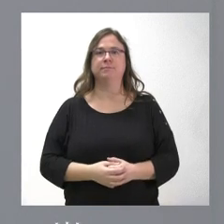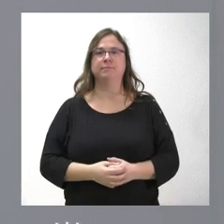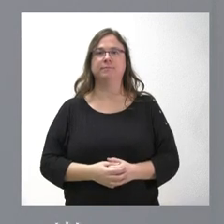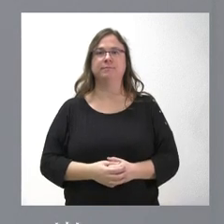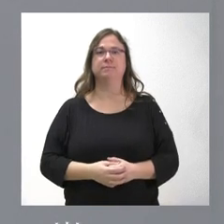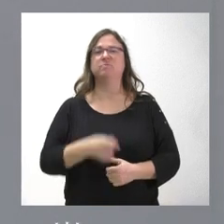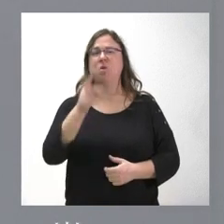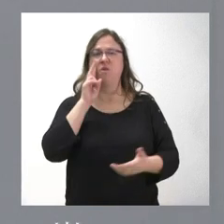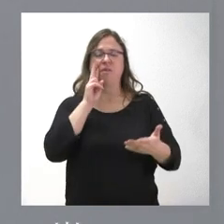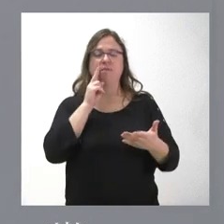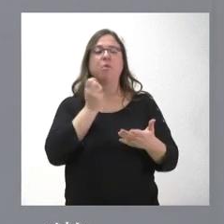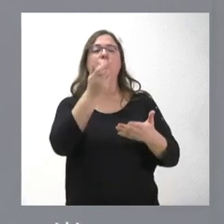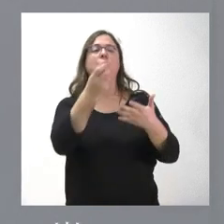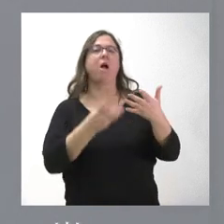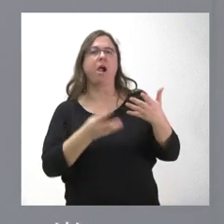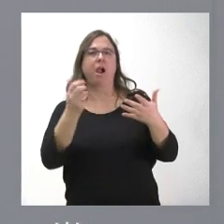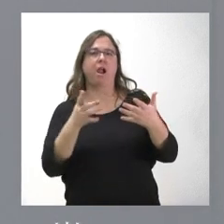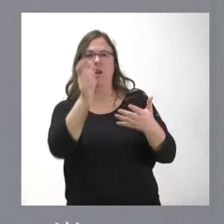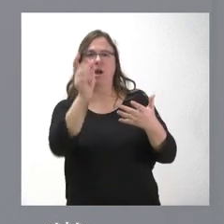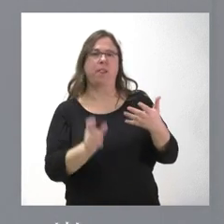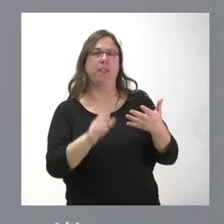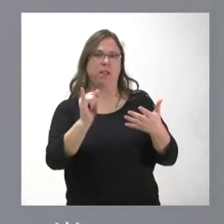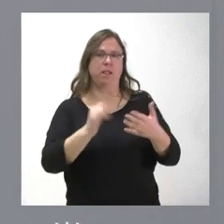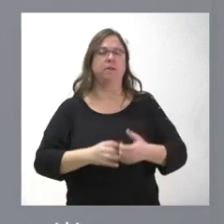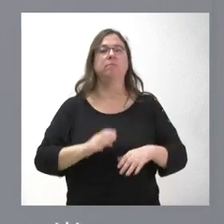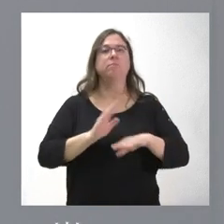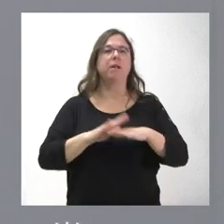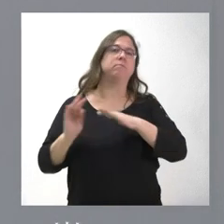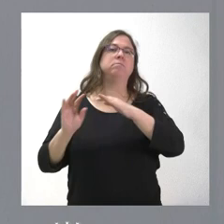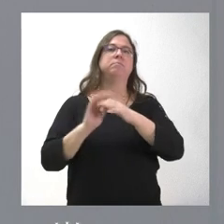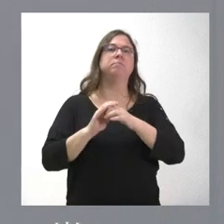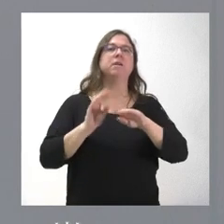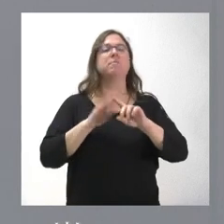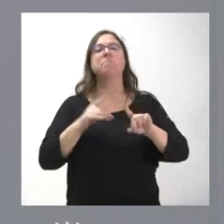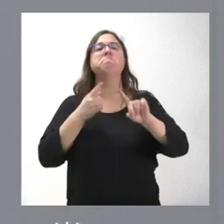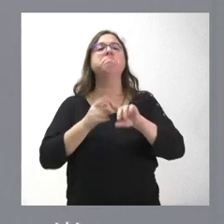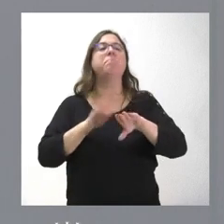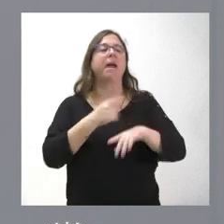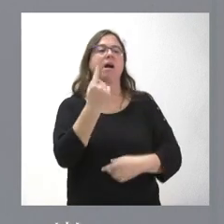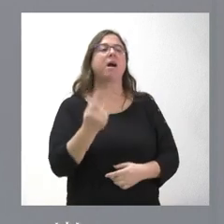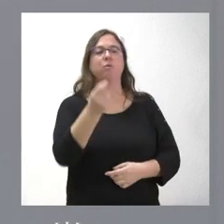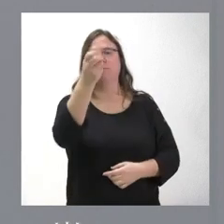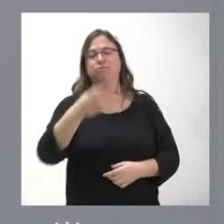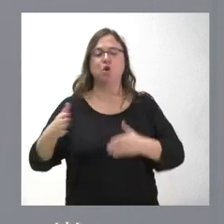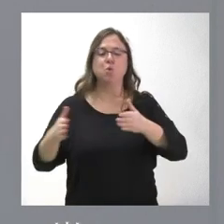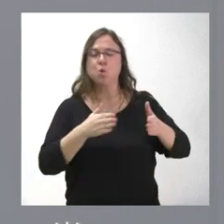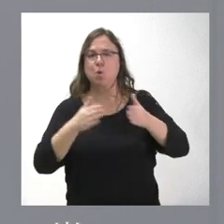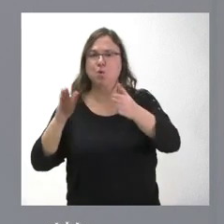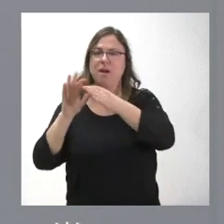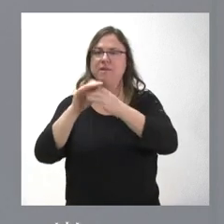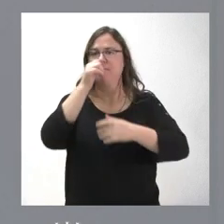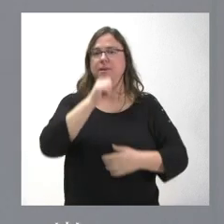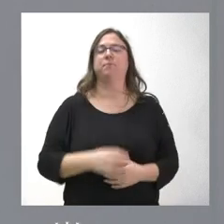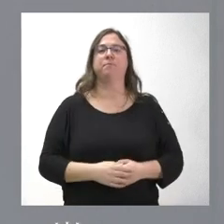Tienen ustedes cuál es la aportación, además, que corresponden y cuál es el destino a cada una de estas rutas del vino.